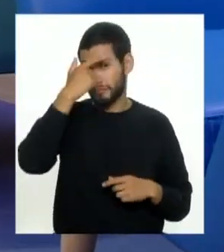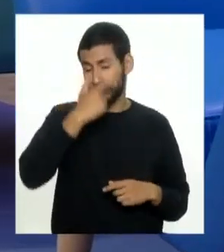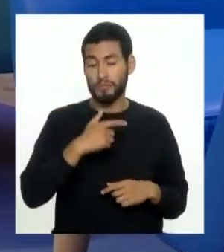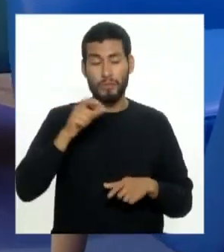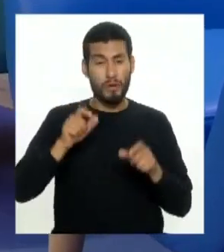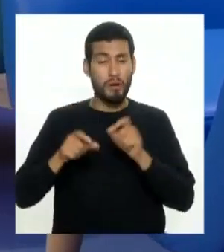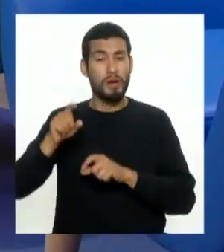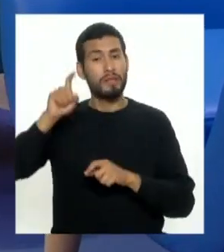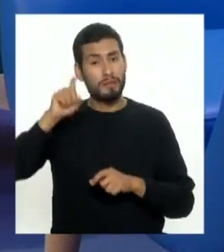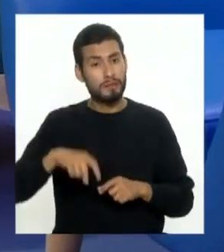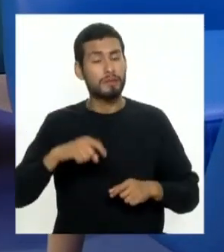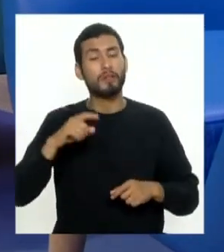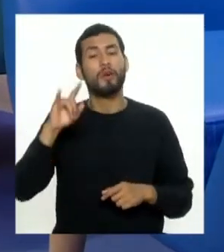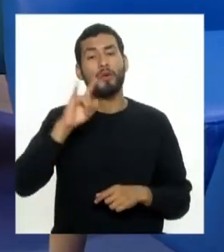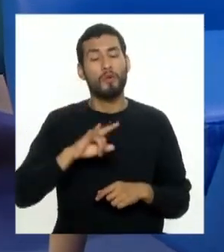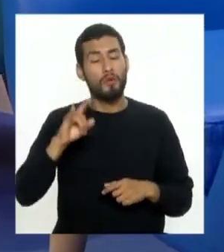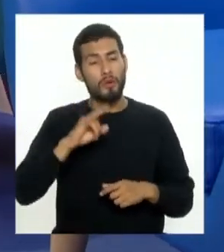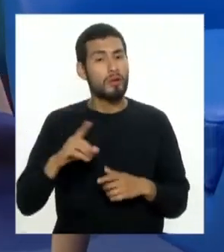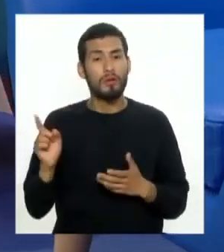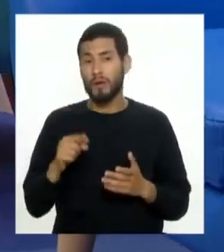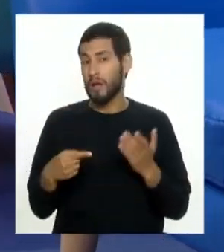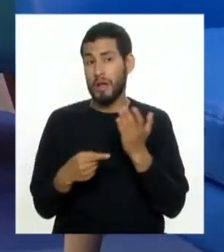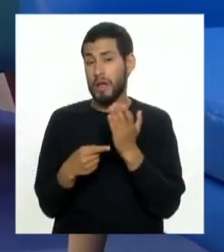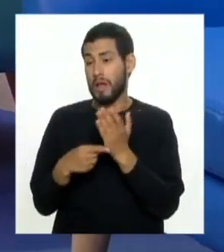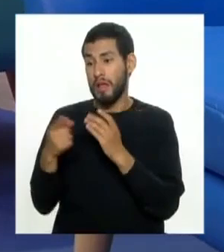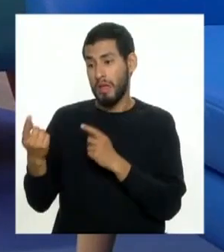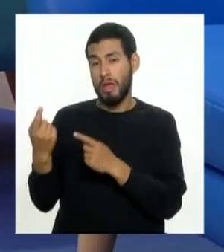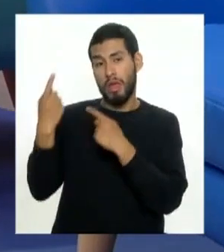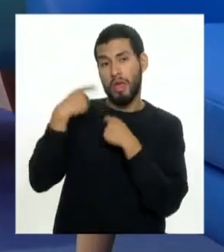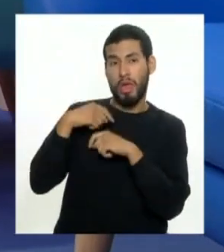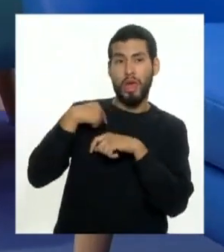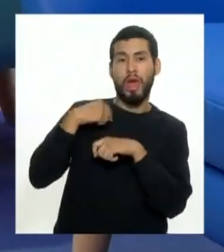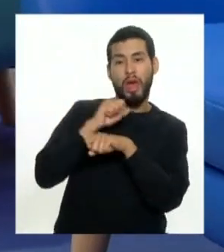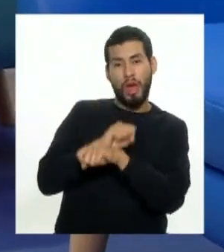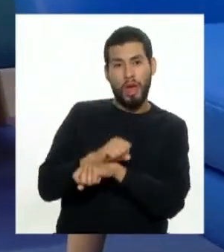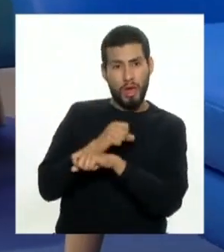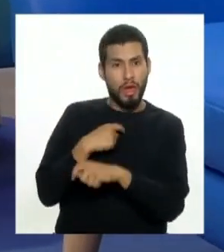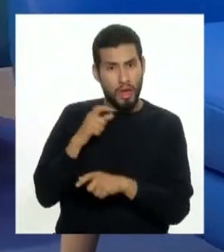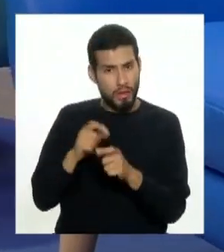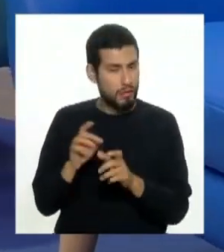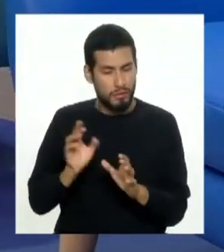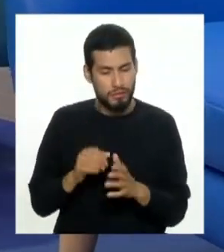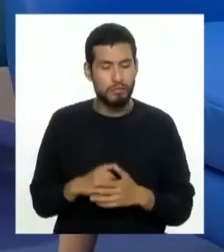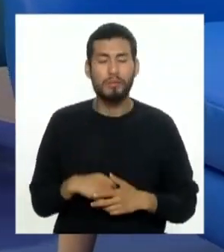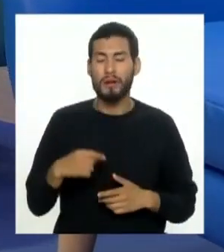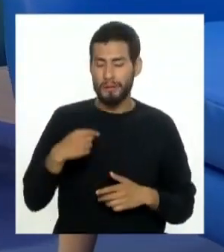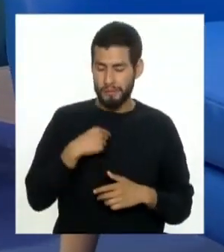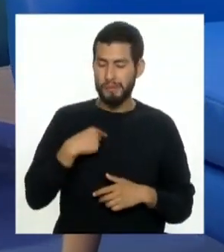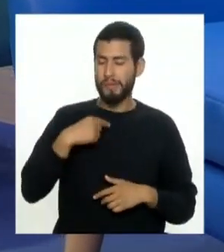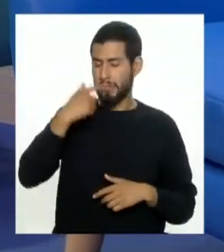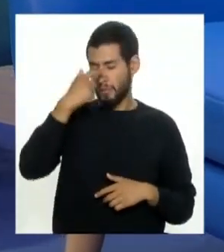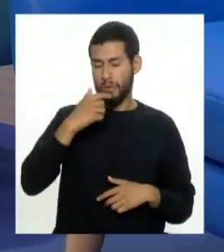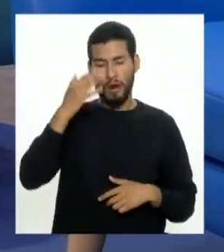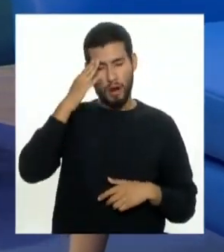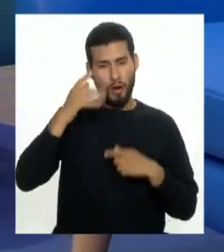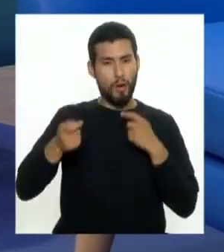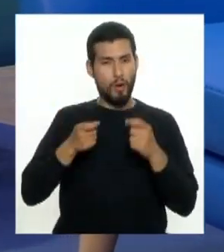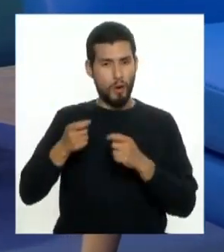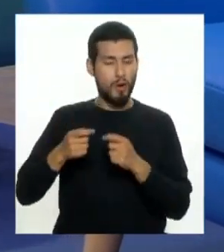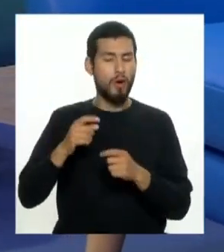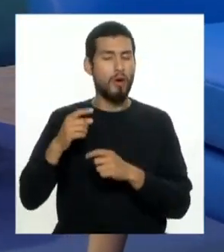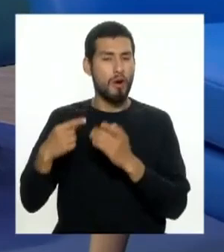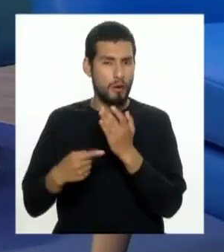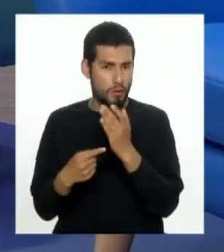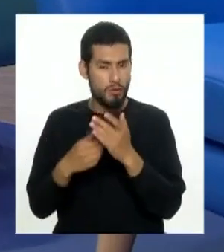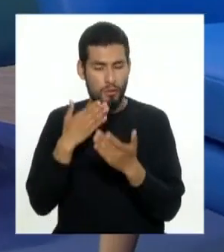tiene que usarla y no la tecnología tiene que hacerlo con las personas así que hay que utilizarla a favor de la educación